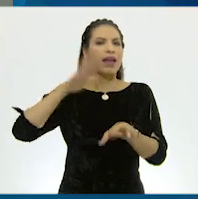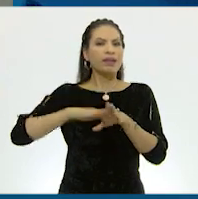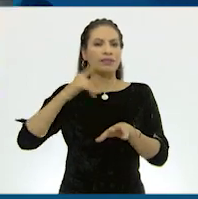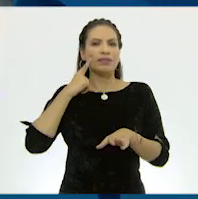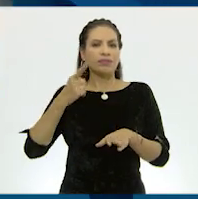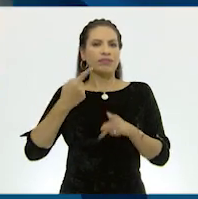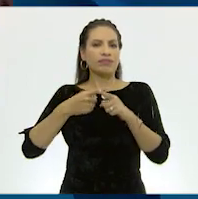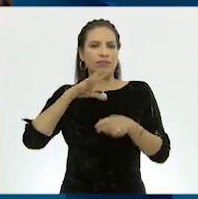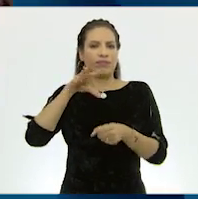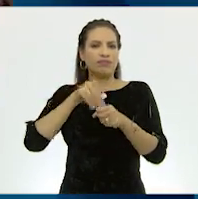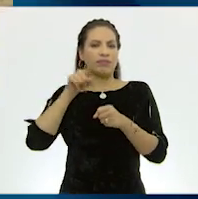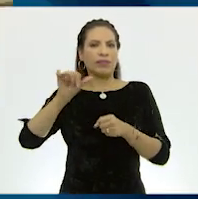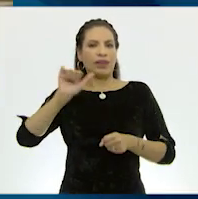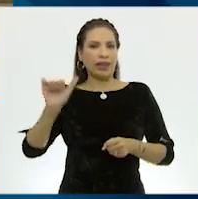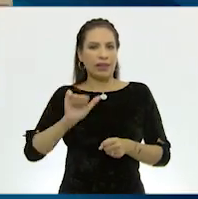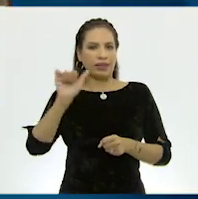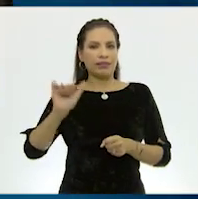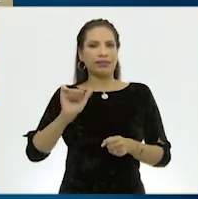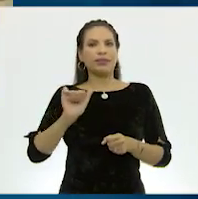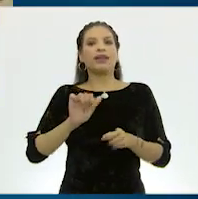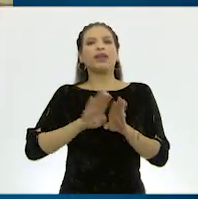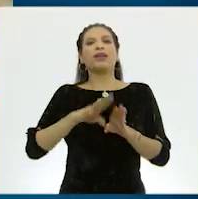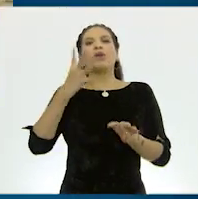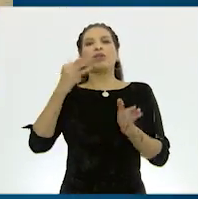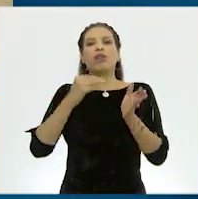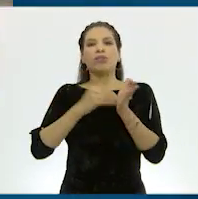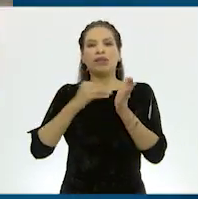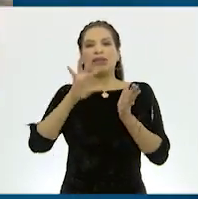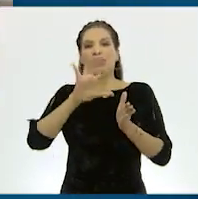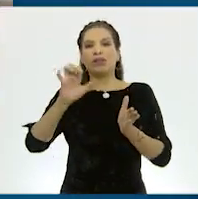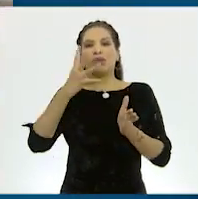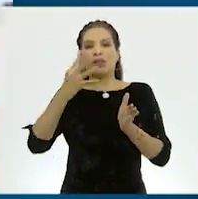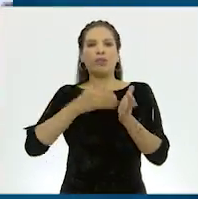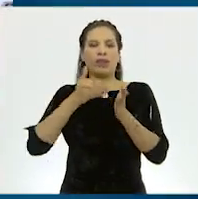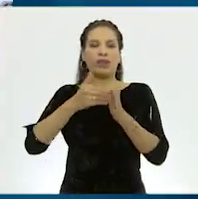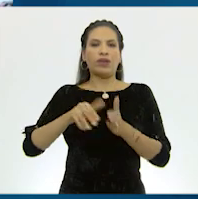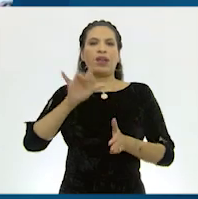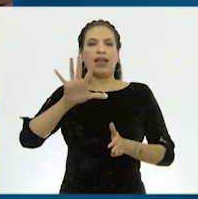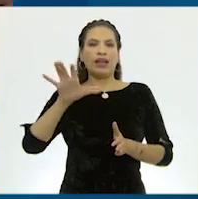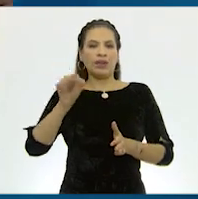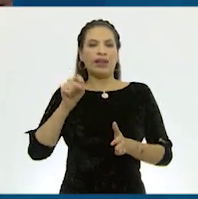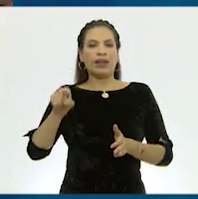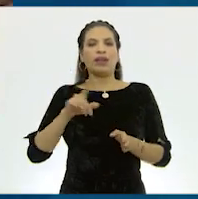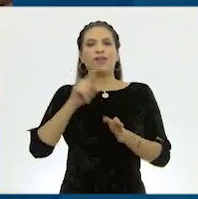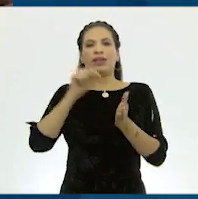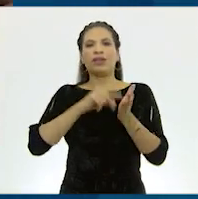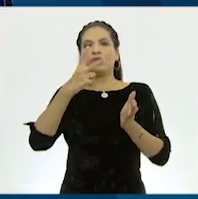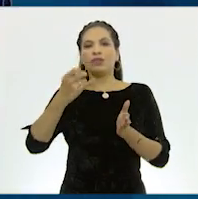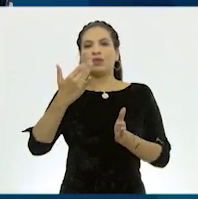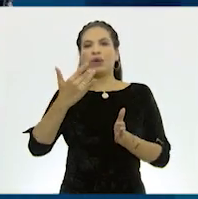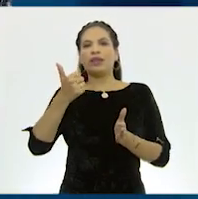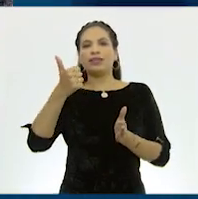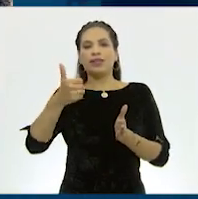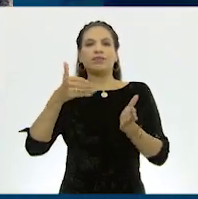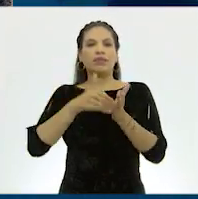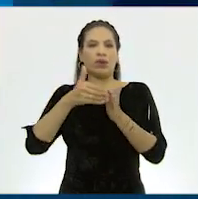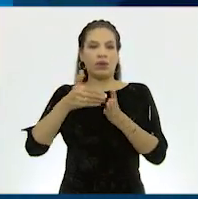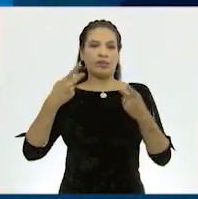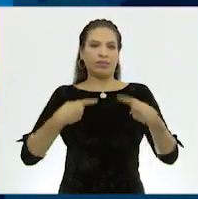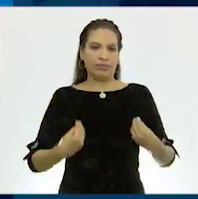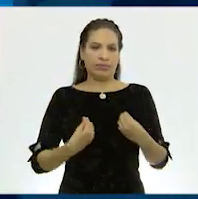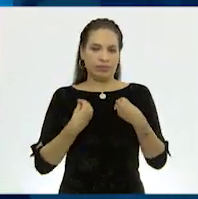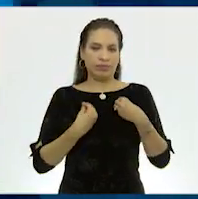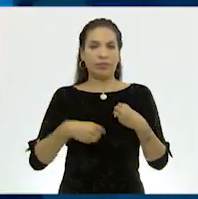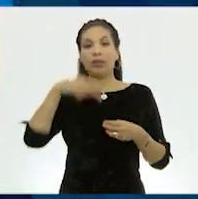absoluta eran Asia con 4.504 millones y África con 1.256 millones de habitantes.